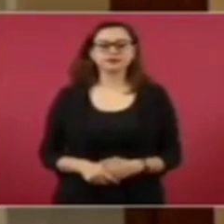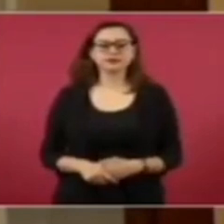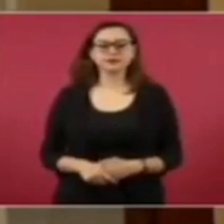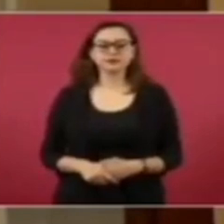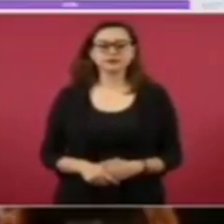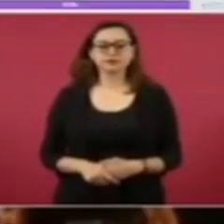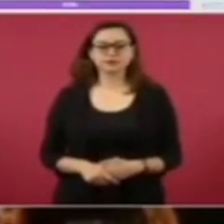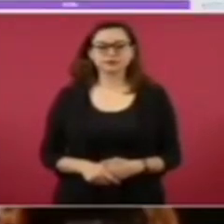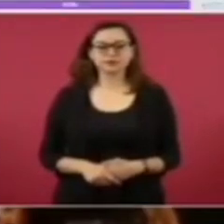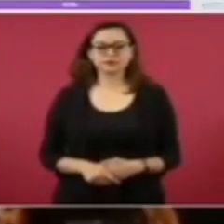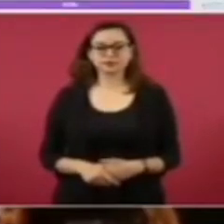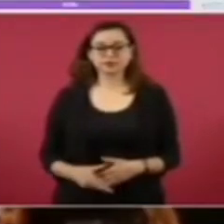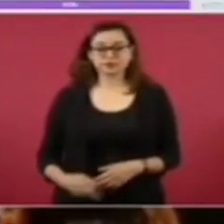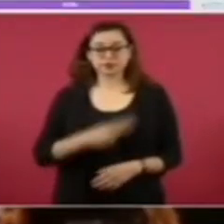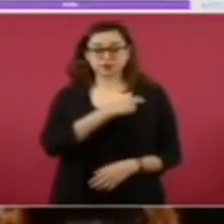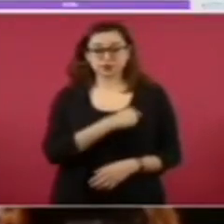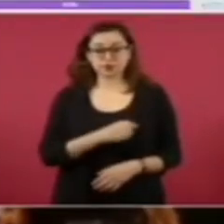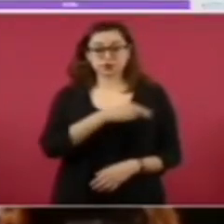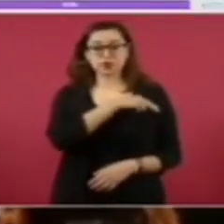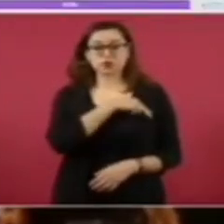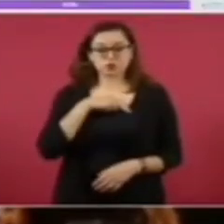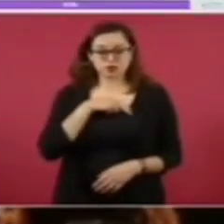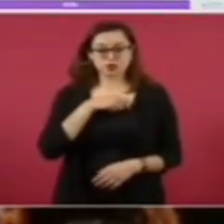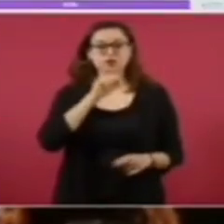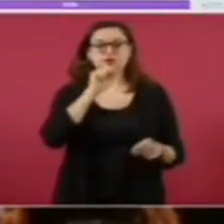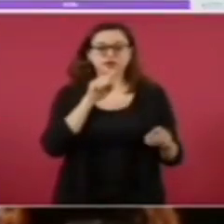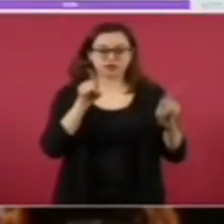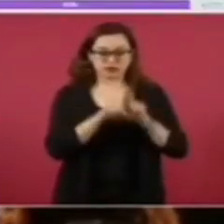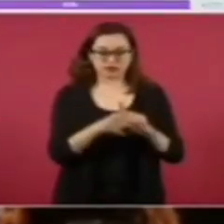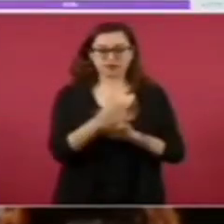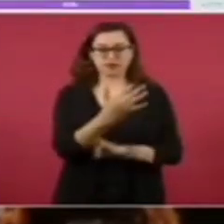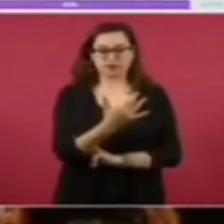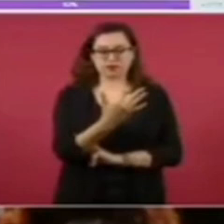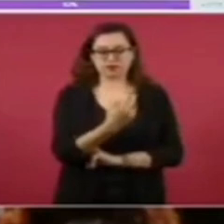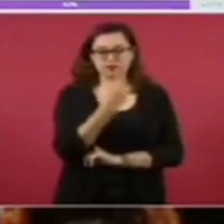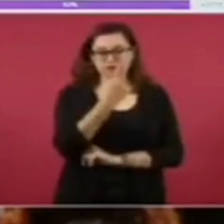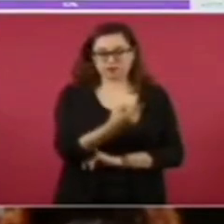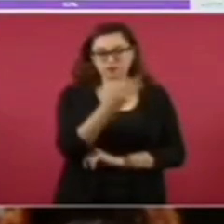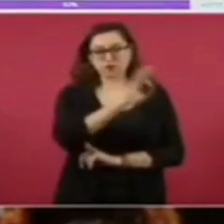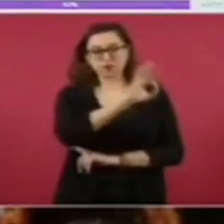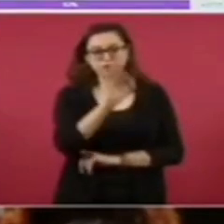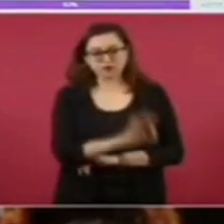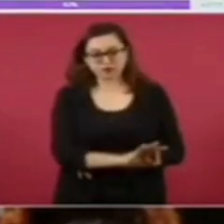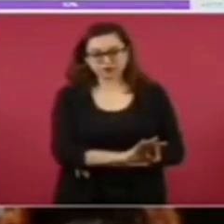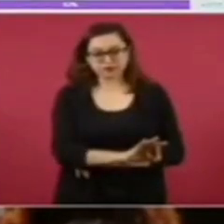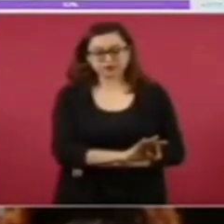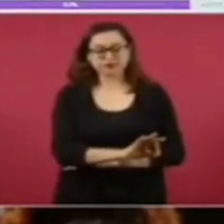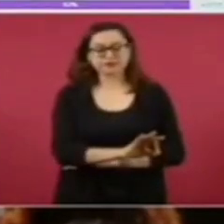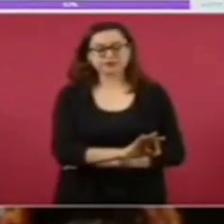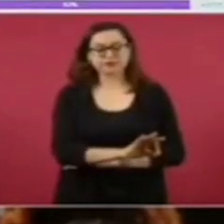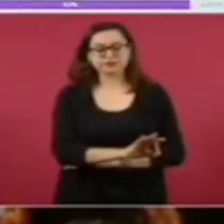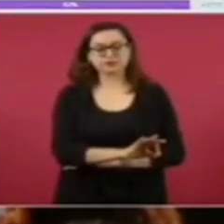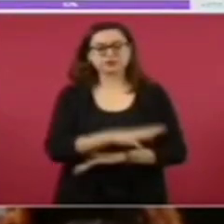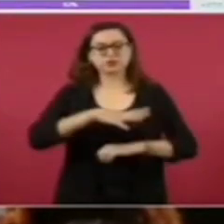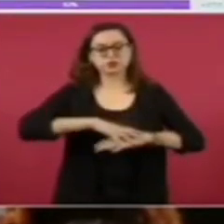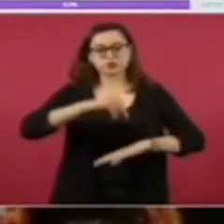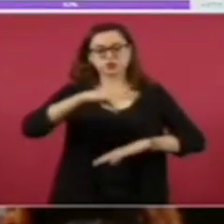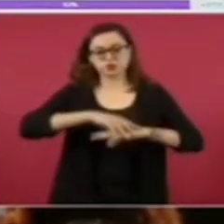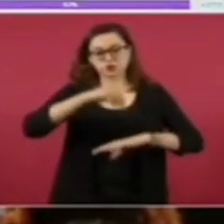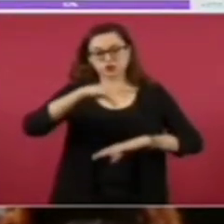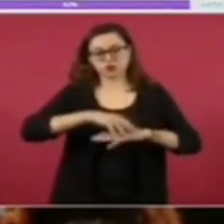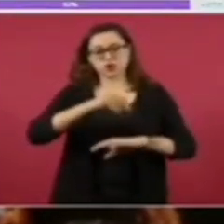De Suiza, también 51, de Suecia,